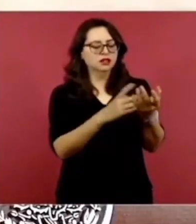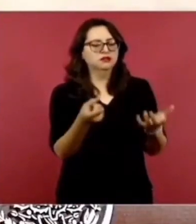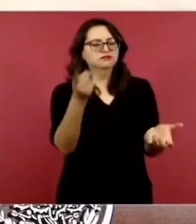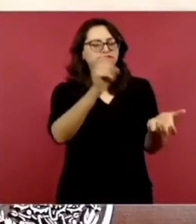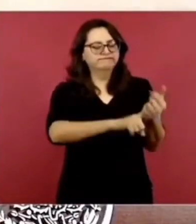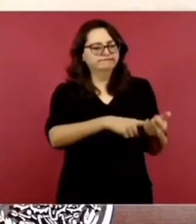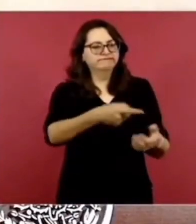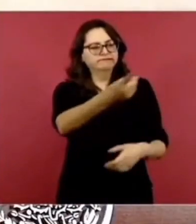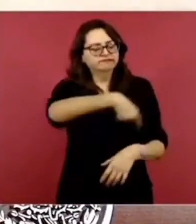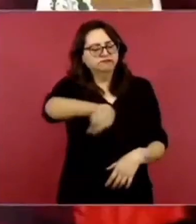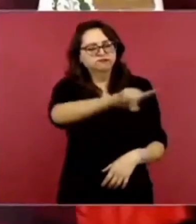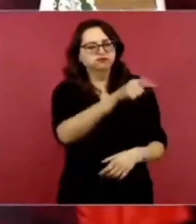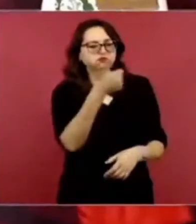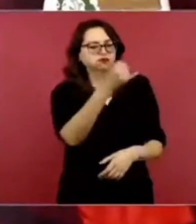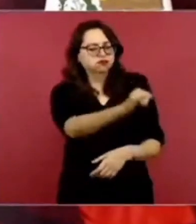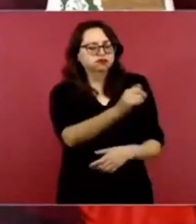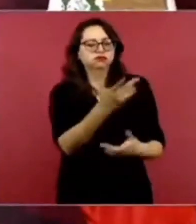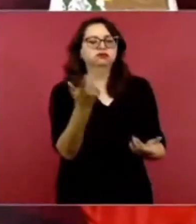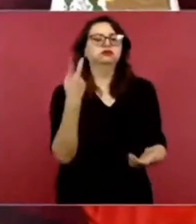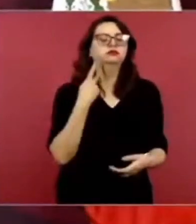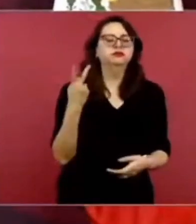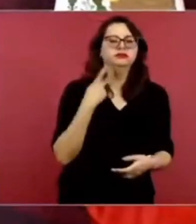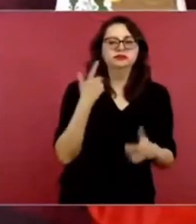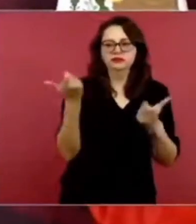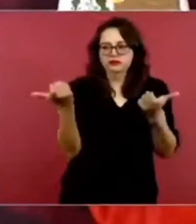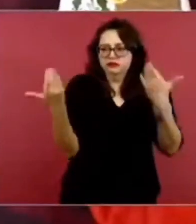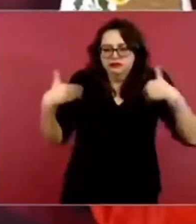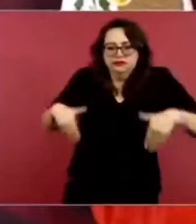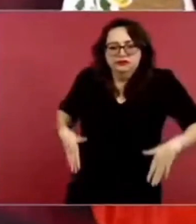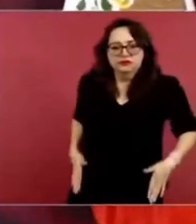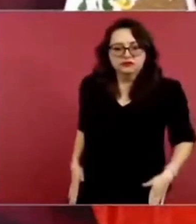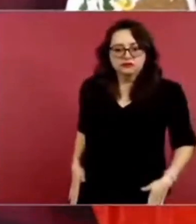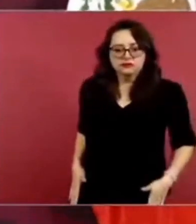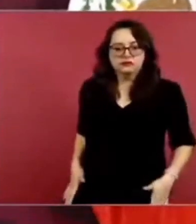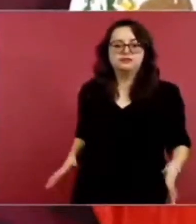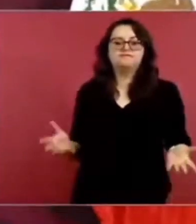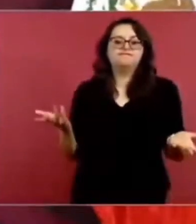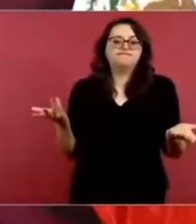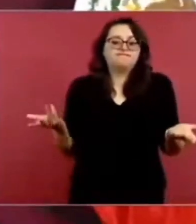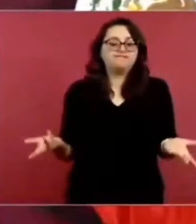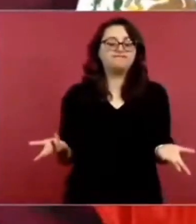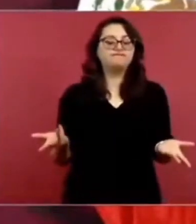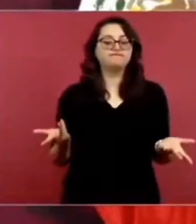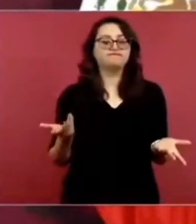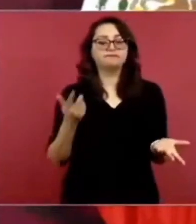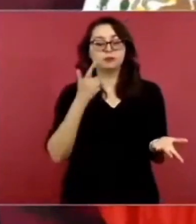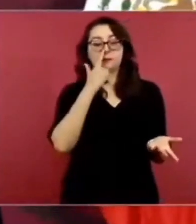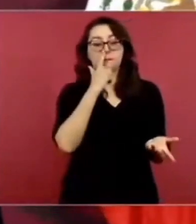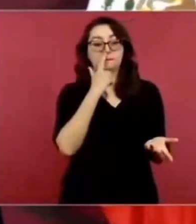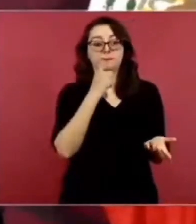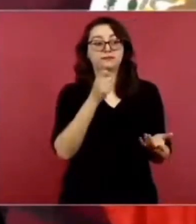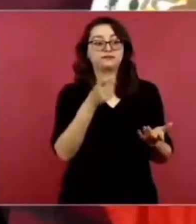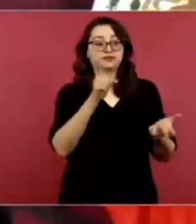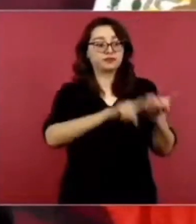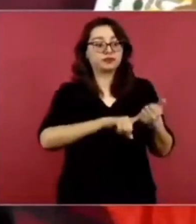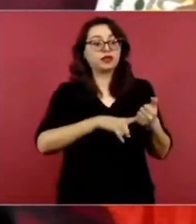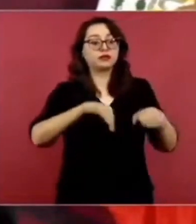En políticos corruptos, hasta dueños de medios de